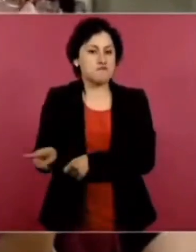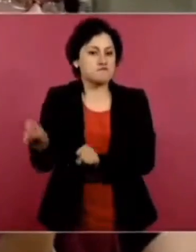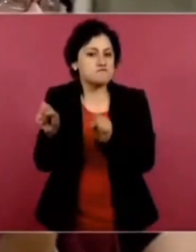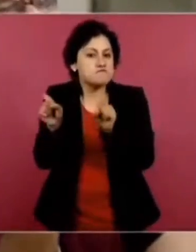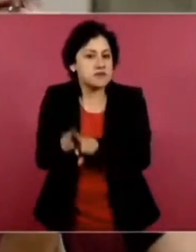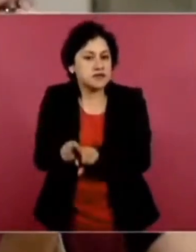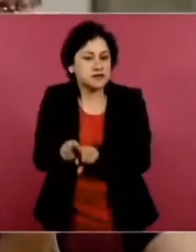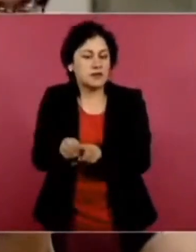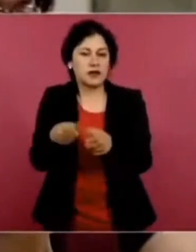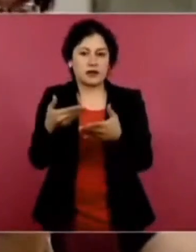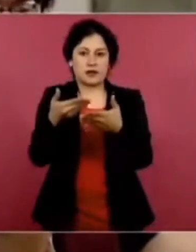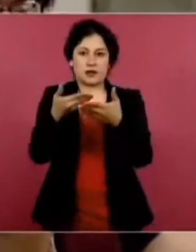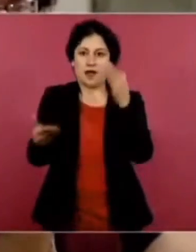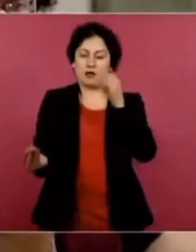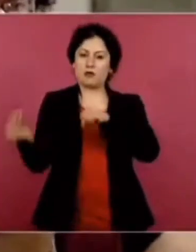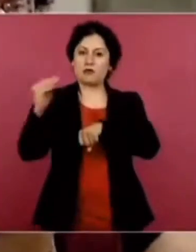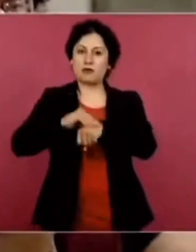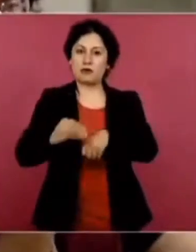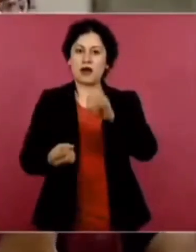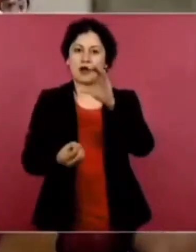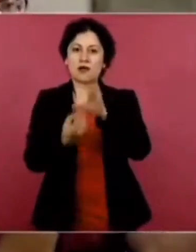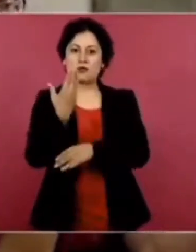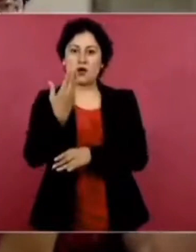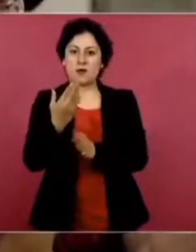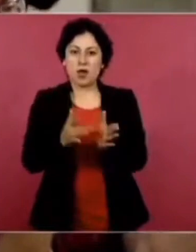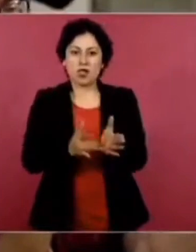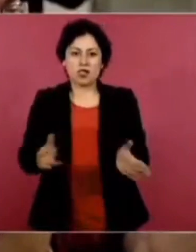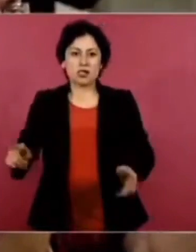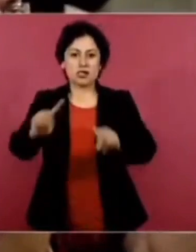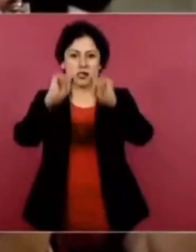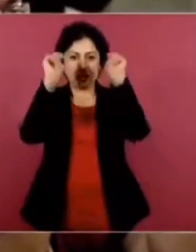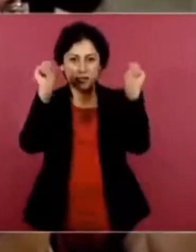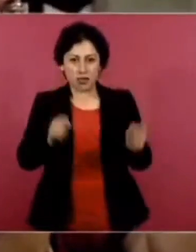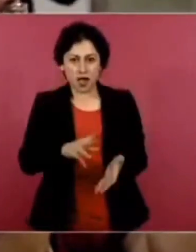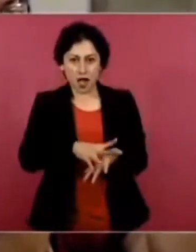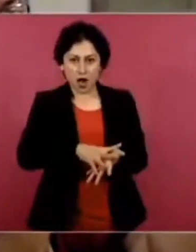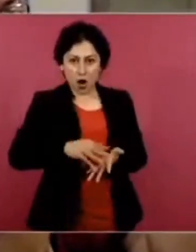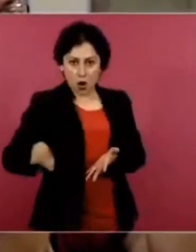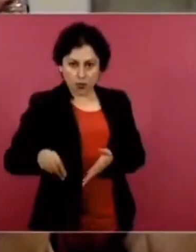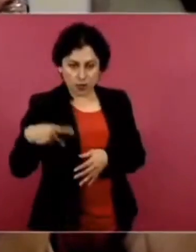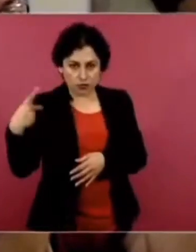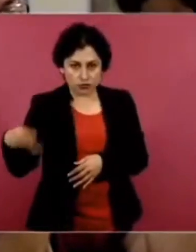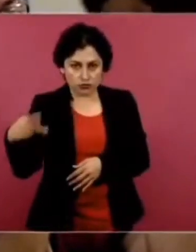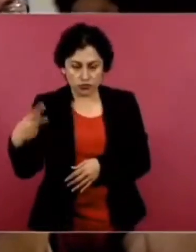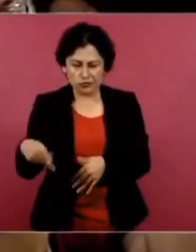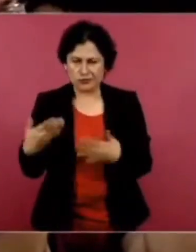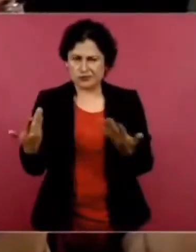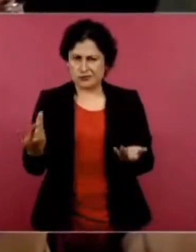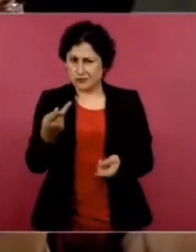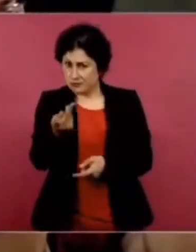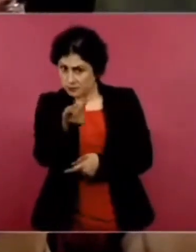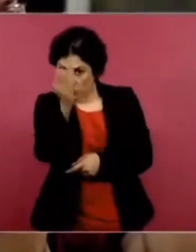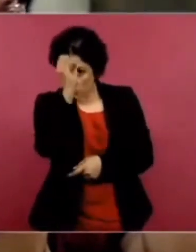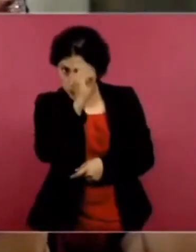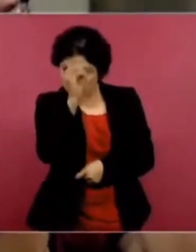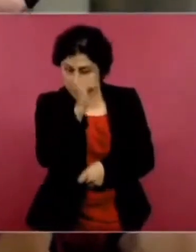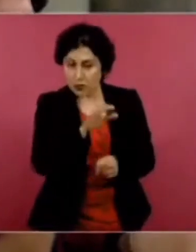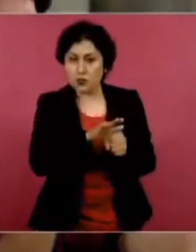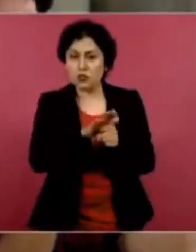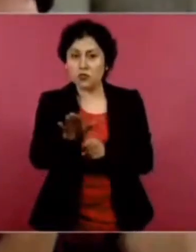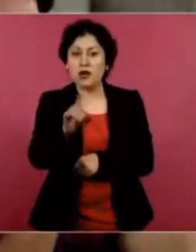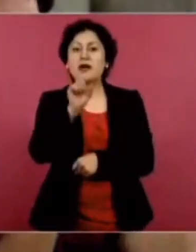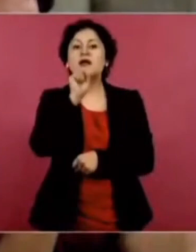este tema del plagio. ¿Qué opinión le merece, presidente, y también si es sintomático de la